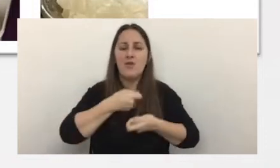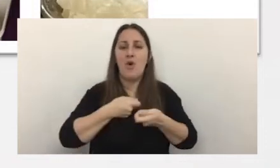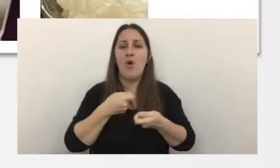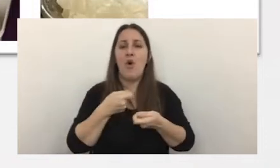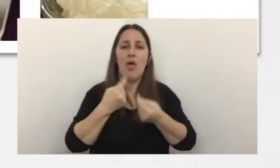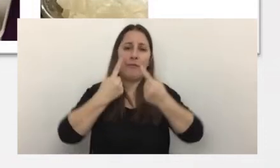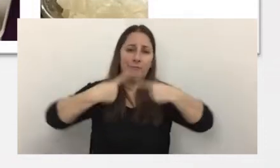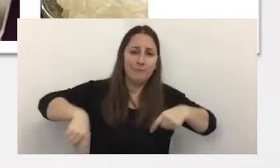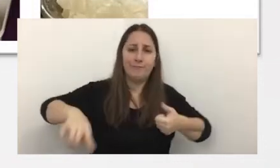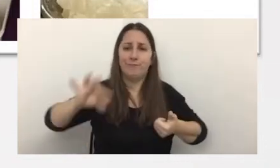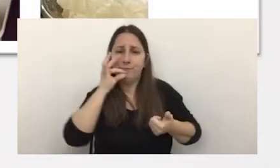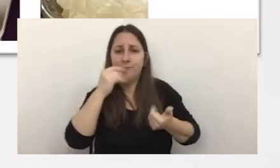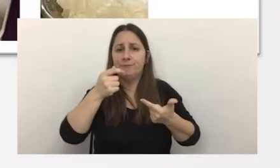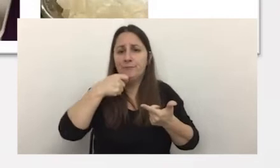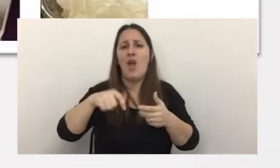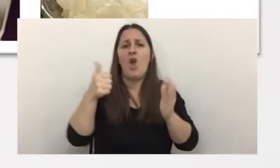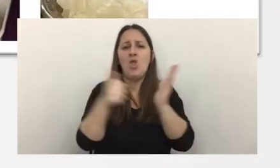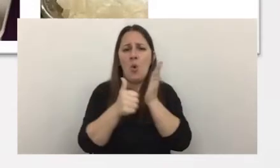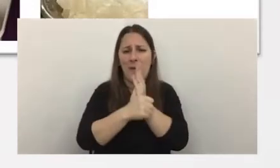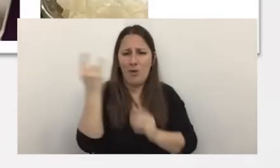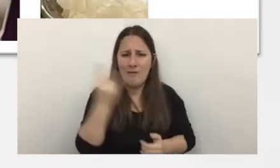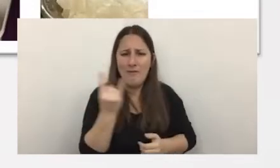de estupefacientes documentación falsificada